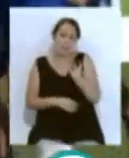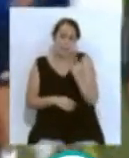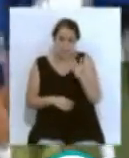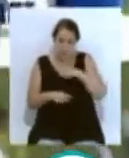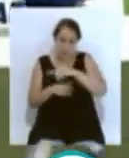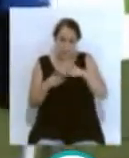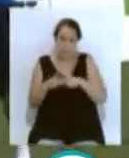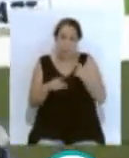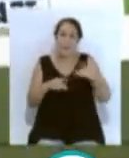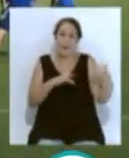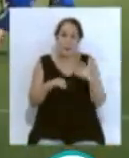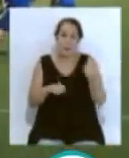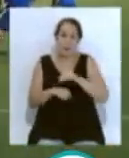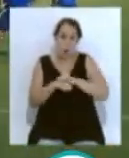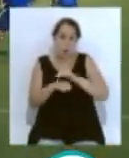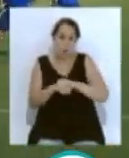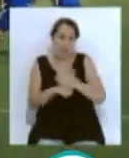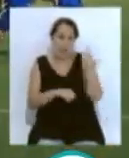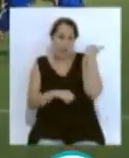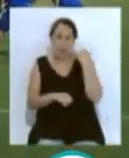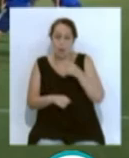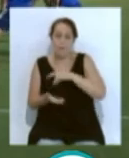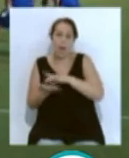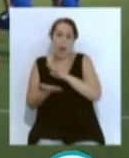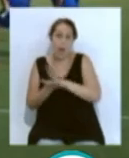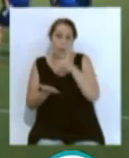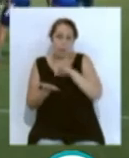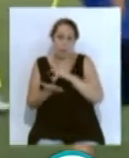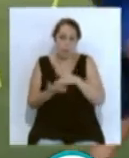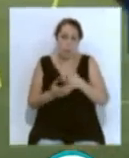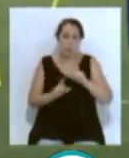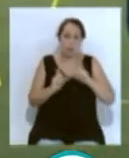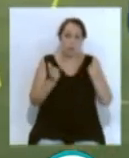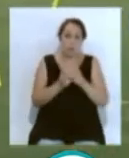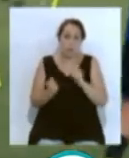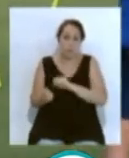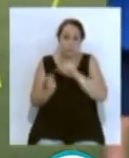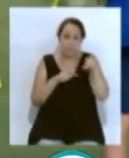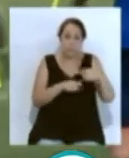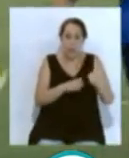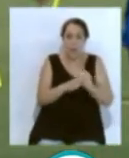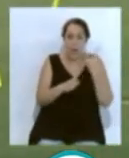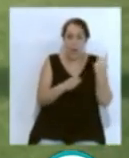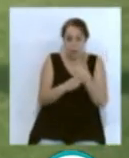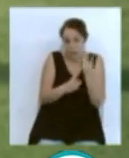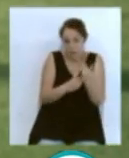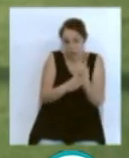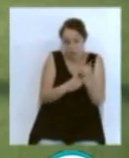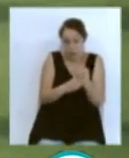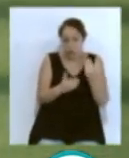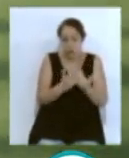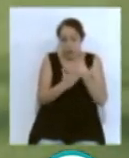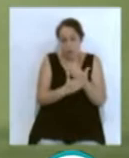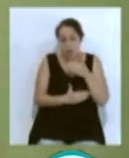los partidos amistosos que se han venido disputando en Marbella. El grupo desplazado permanecerá aislado en los próximos días hasta que se